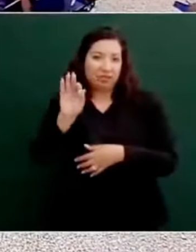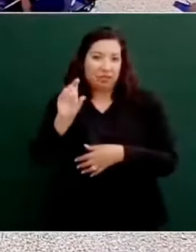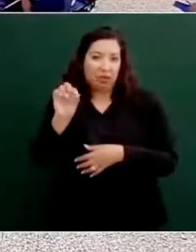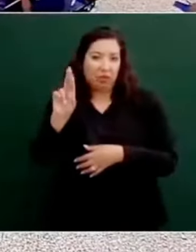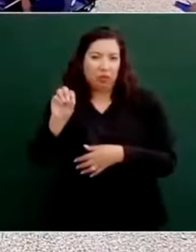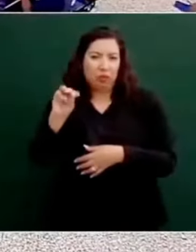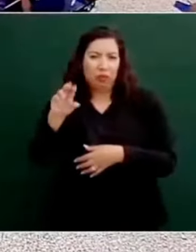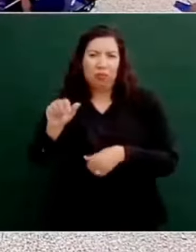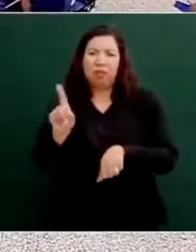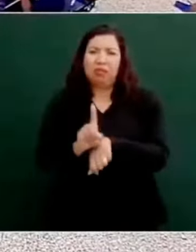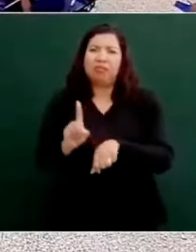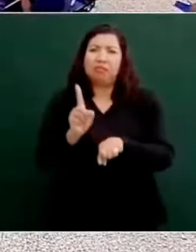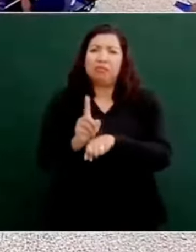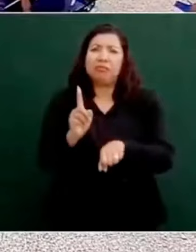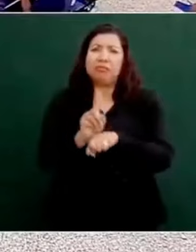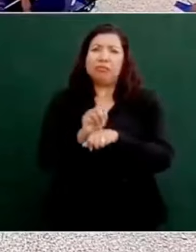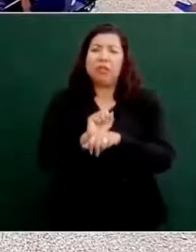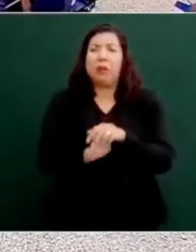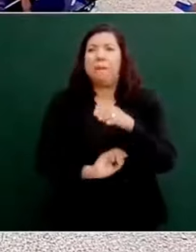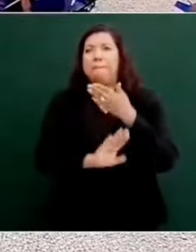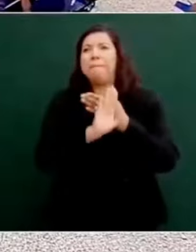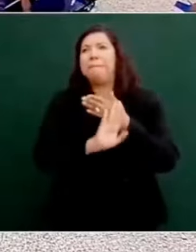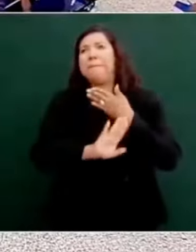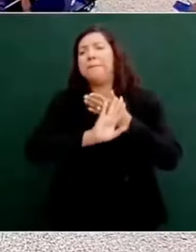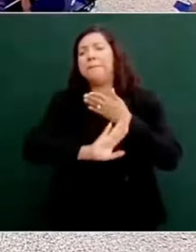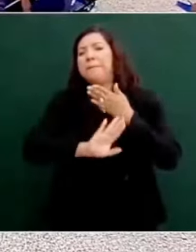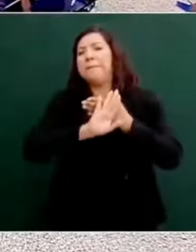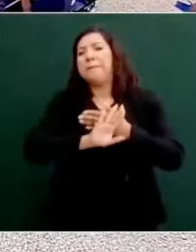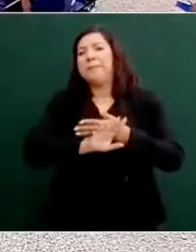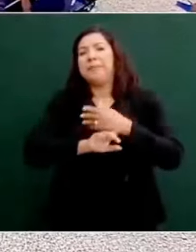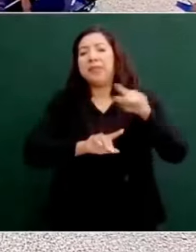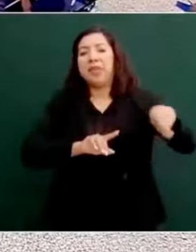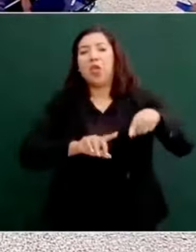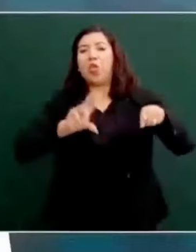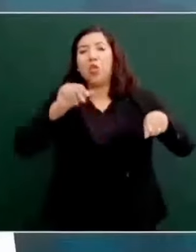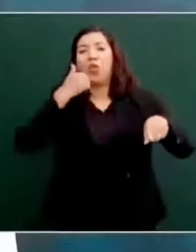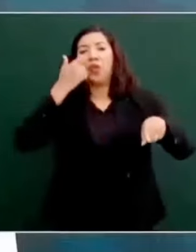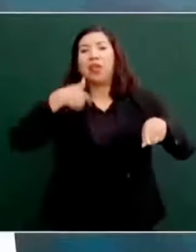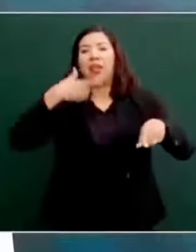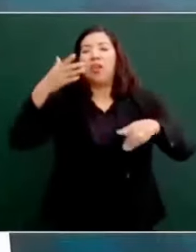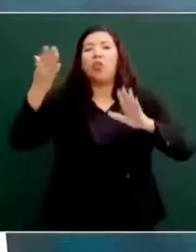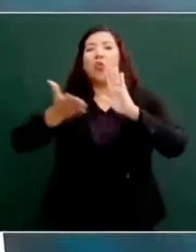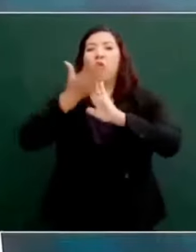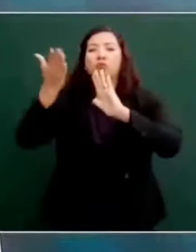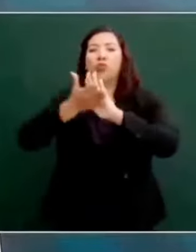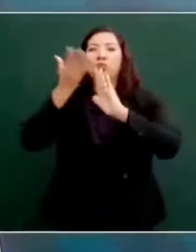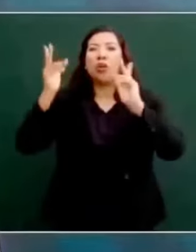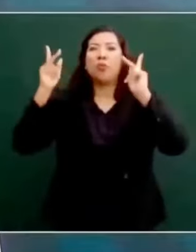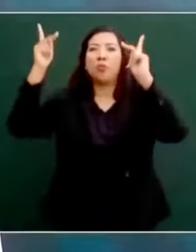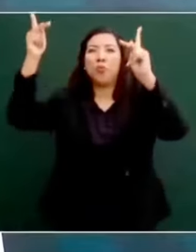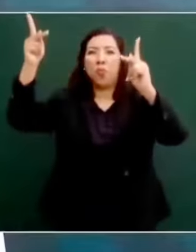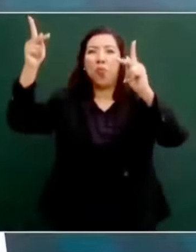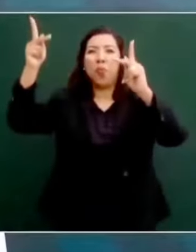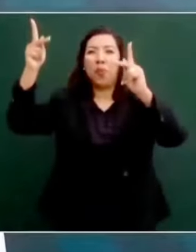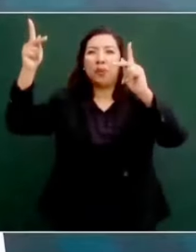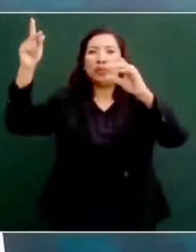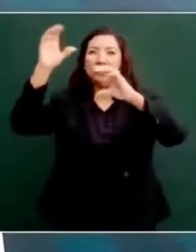Se hicieron los segundos pisos. ¿Qué creen que hicieron después? Nos copiaron.